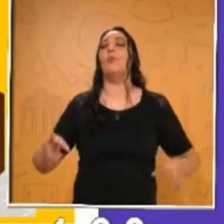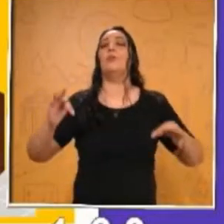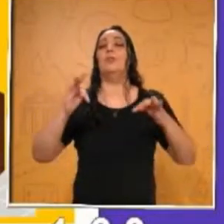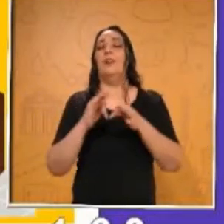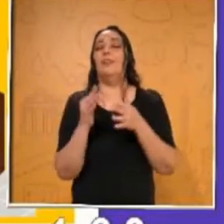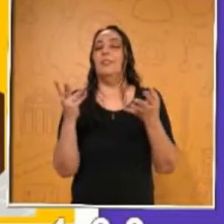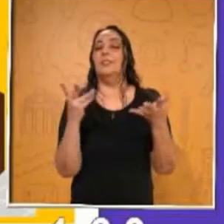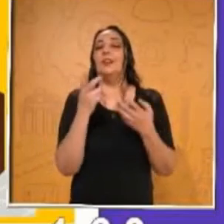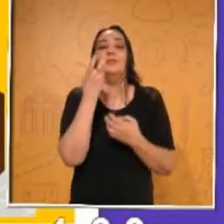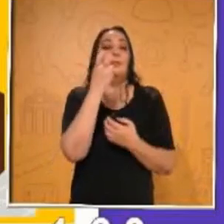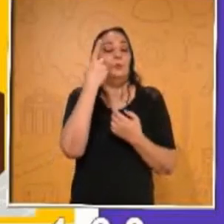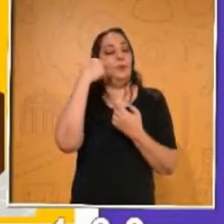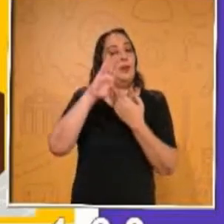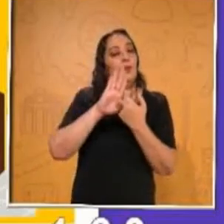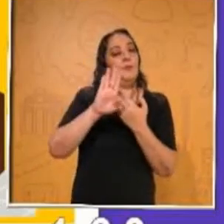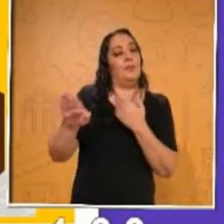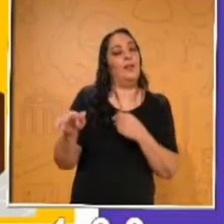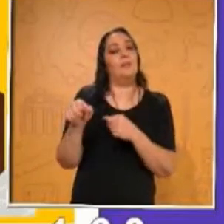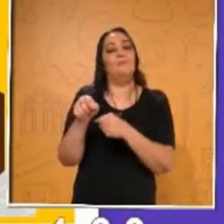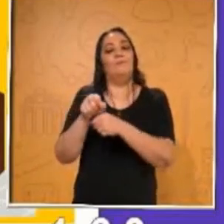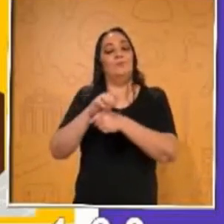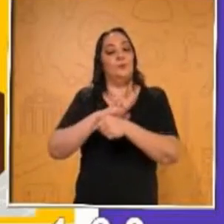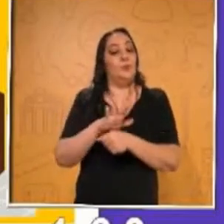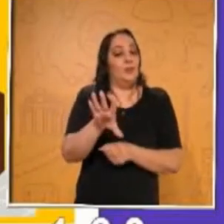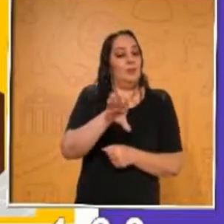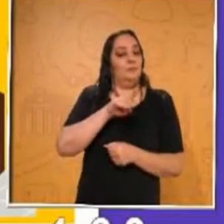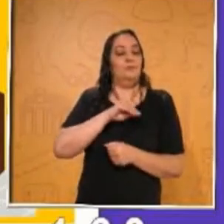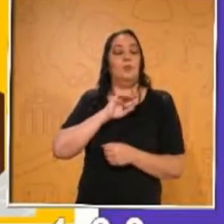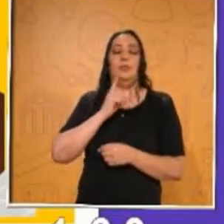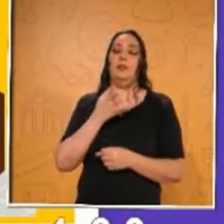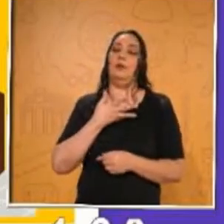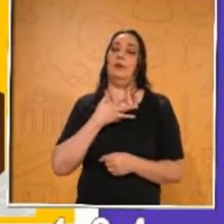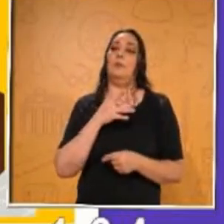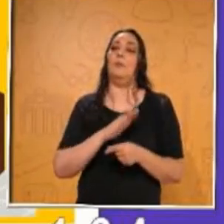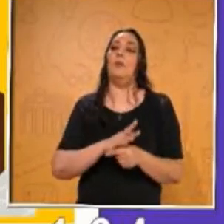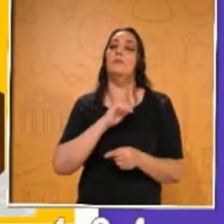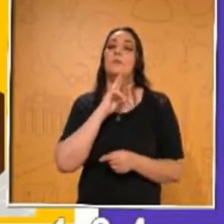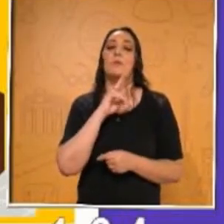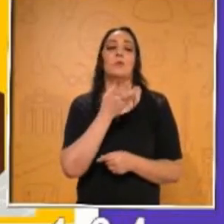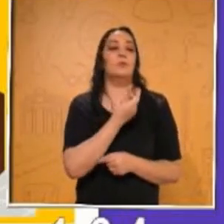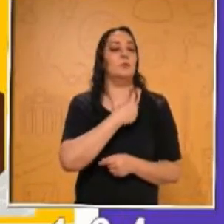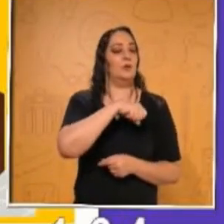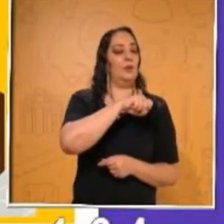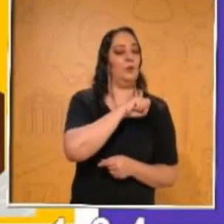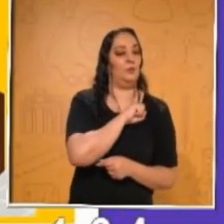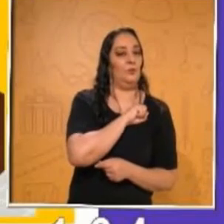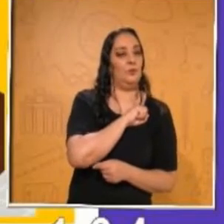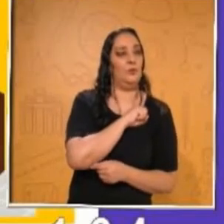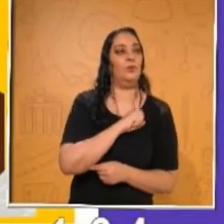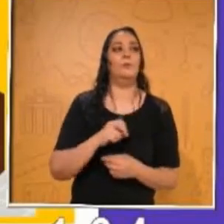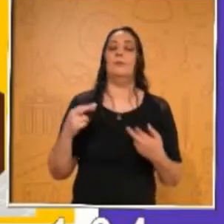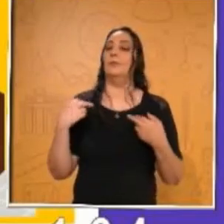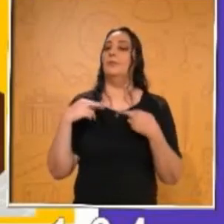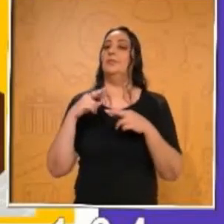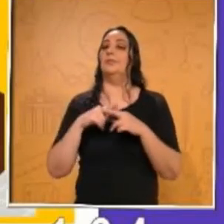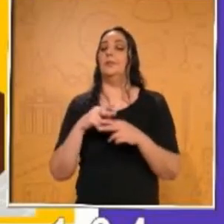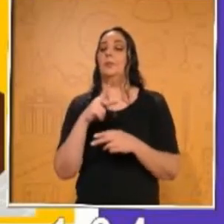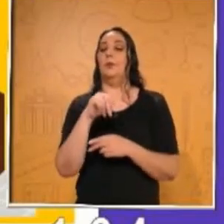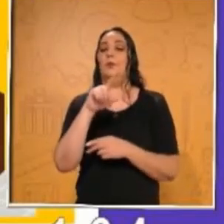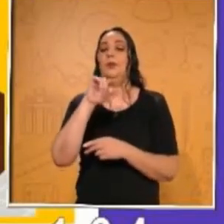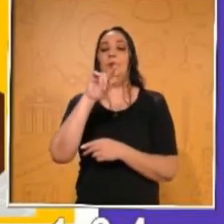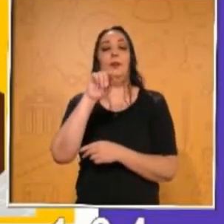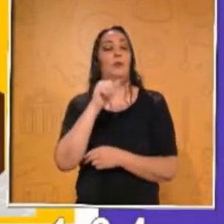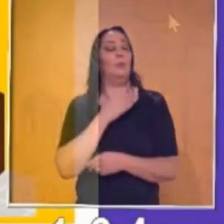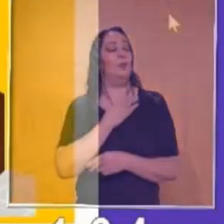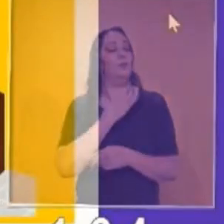medidas de prevención contra el COVID-19 para preservar la salud en estos tiempos de contingencia. Maestra Paulina, buenas tardes. ¿Cómo está?